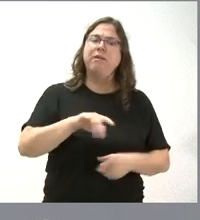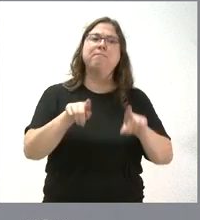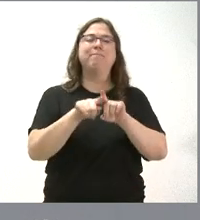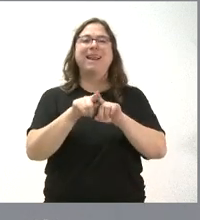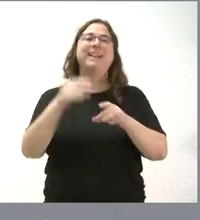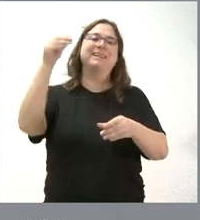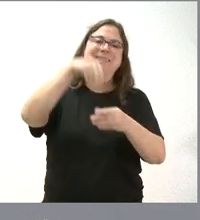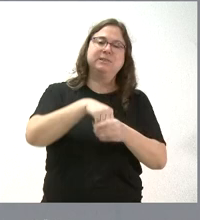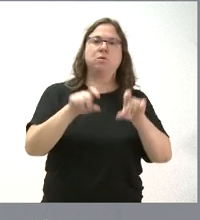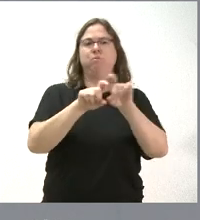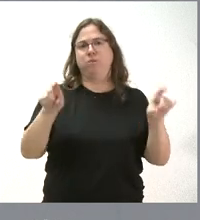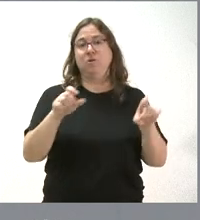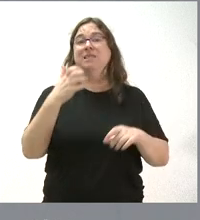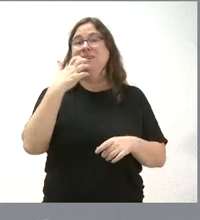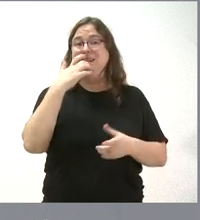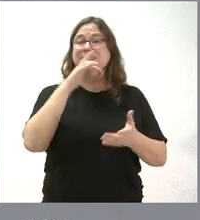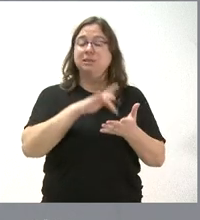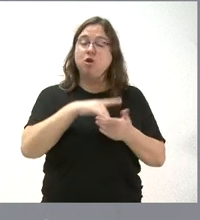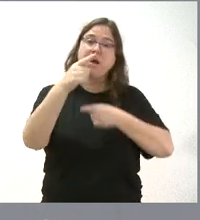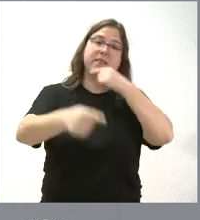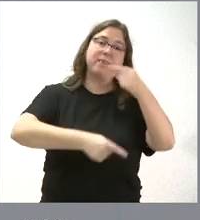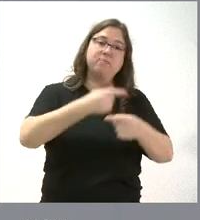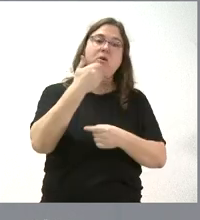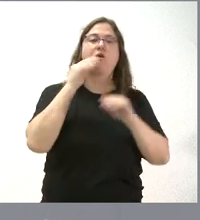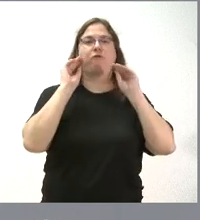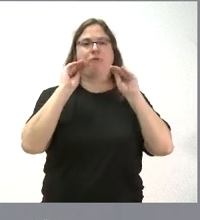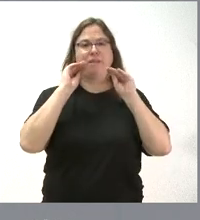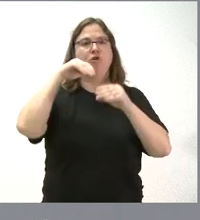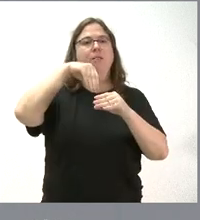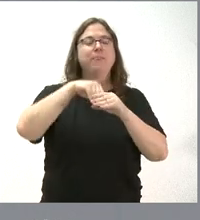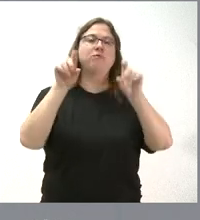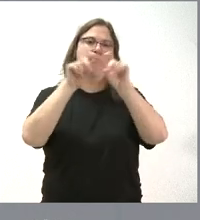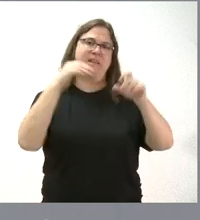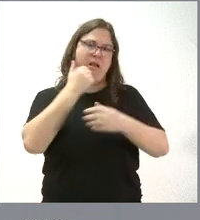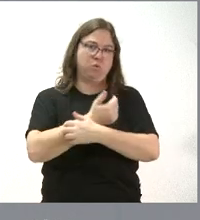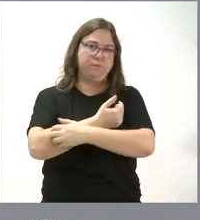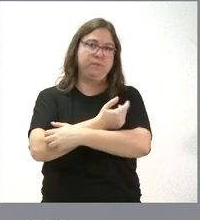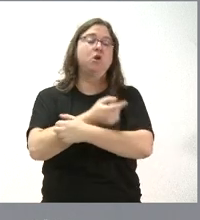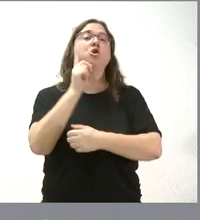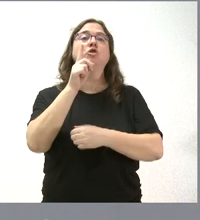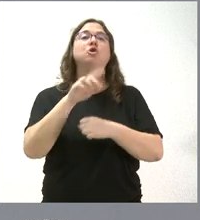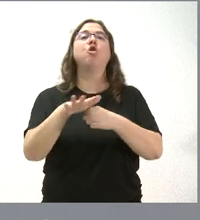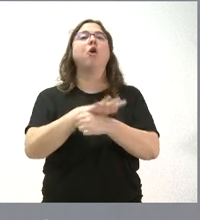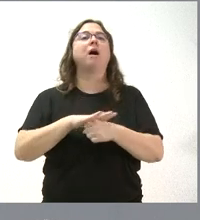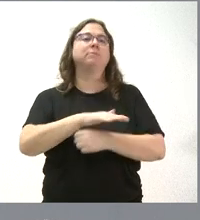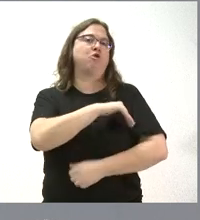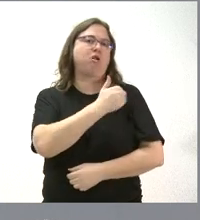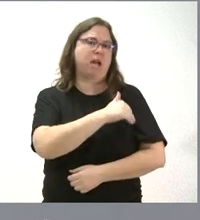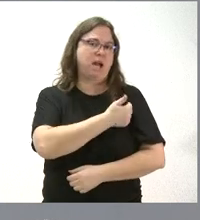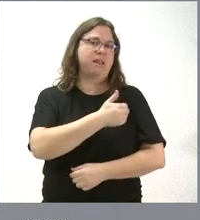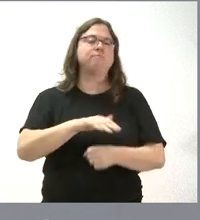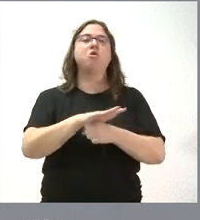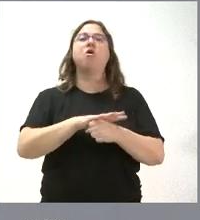en el mundo del empleo si ha realizado luego una actividad de formación dentro de una empresa, no solamente en el ámbito académico, en el ámbito